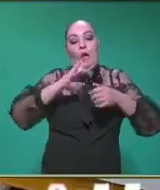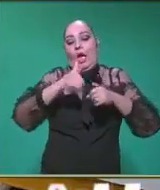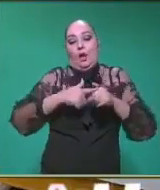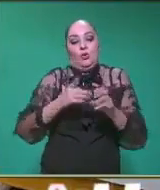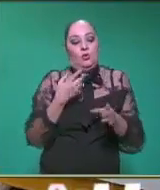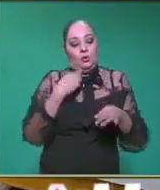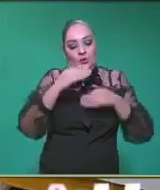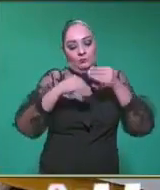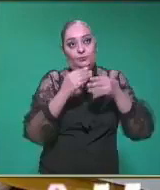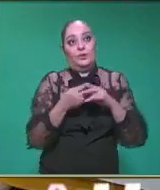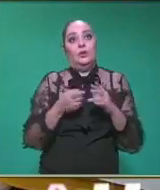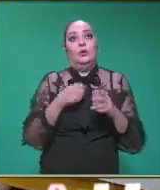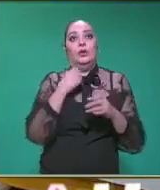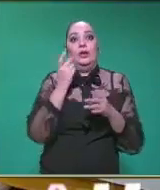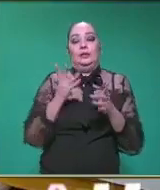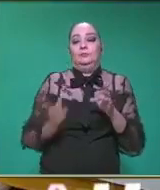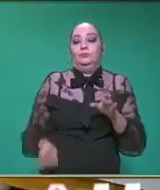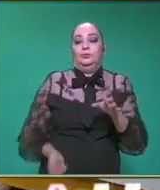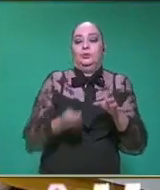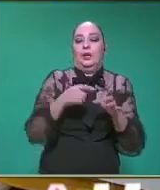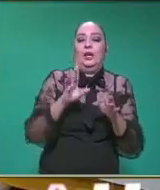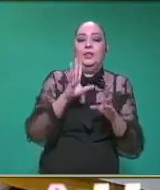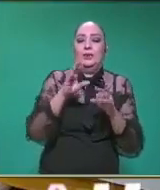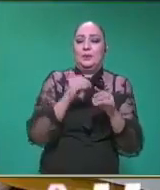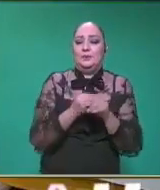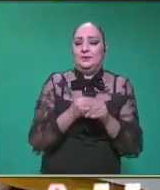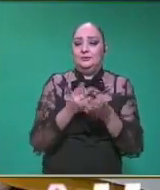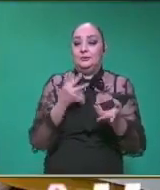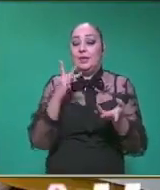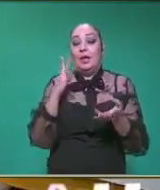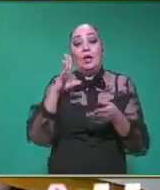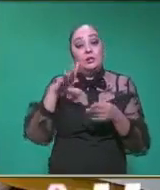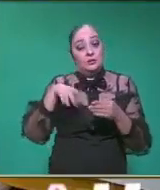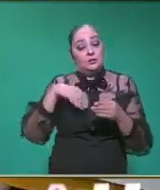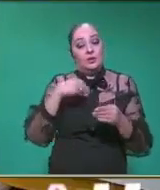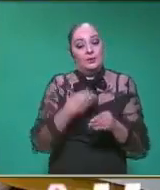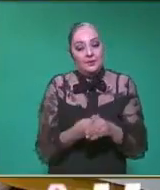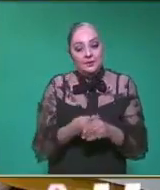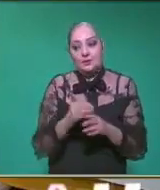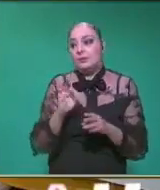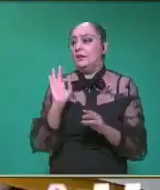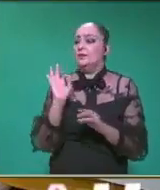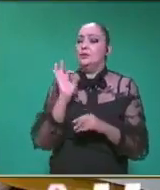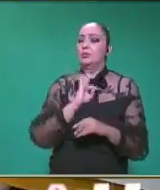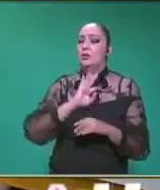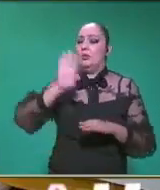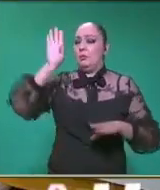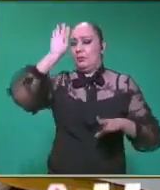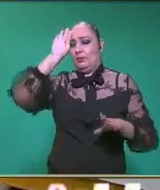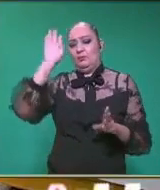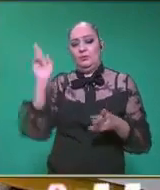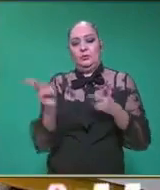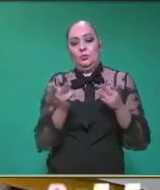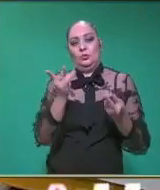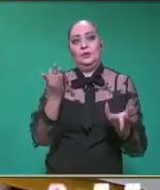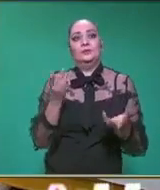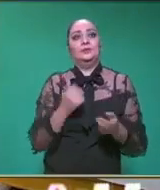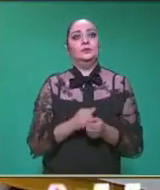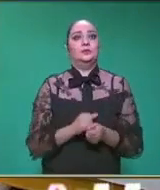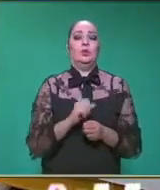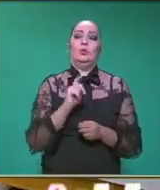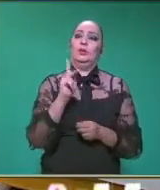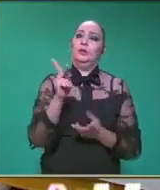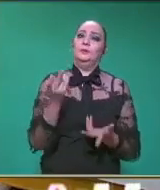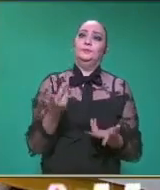Y aquí lo voy a intentar y casi me lo vuelvo a pasar, profe, para intentarlo una segunda vez mientras nos hace algunas preguntas de reflexión ya para ir terminando. Ok, profe.